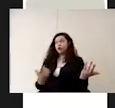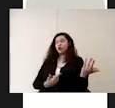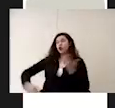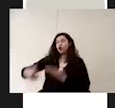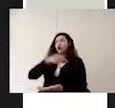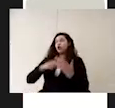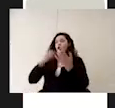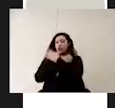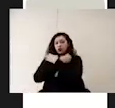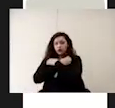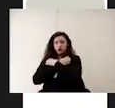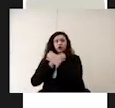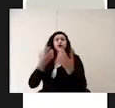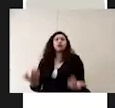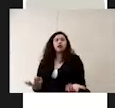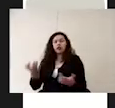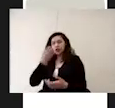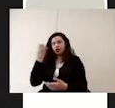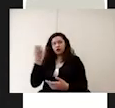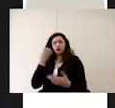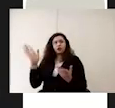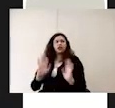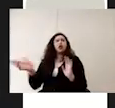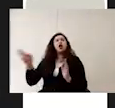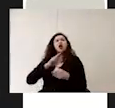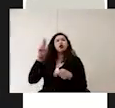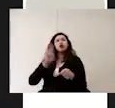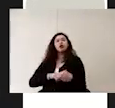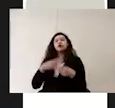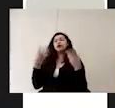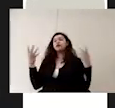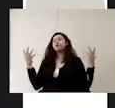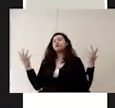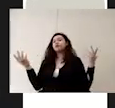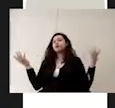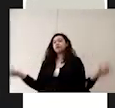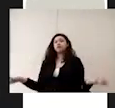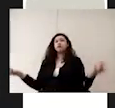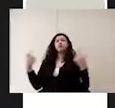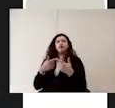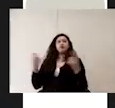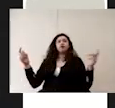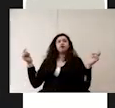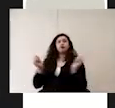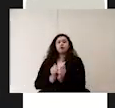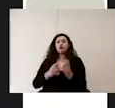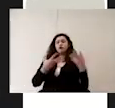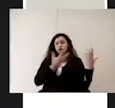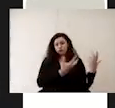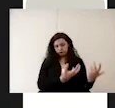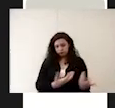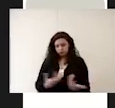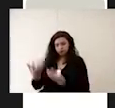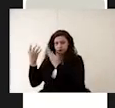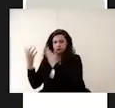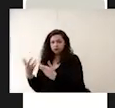lo usual era que el grupo se desplazara al